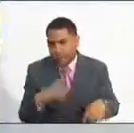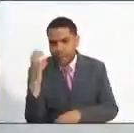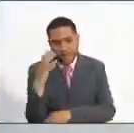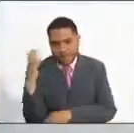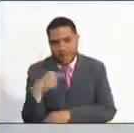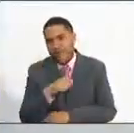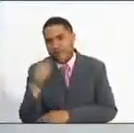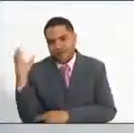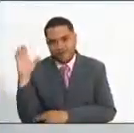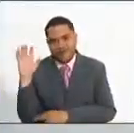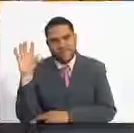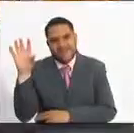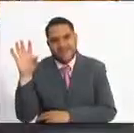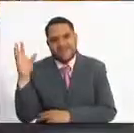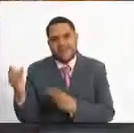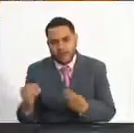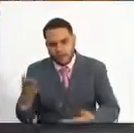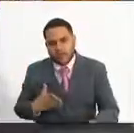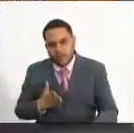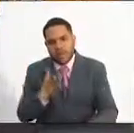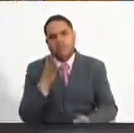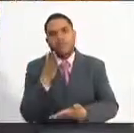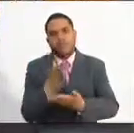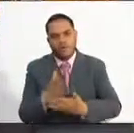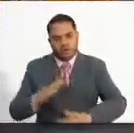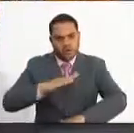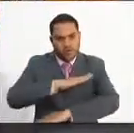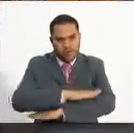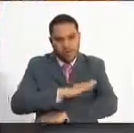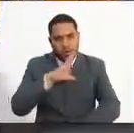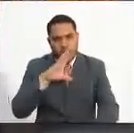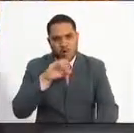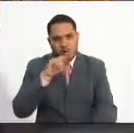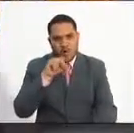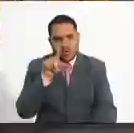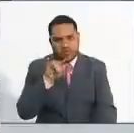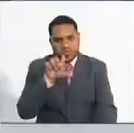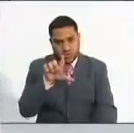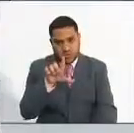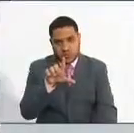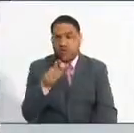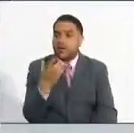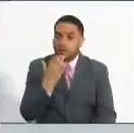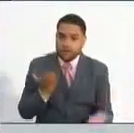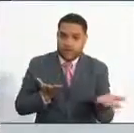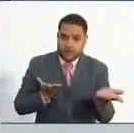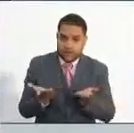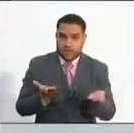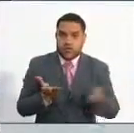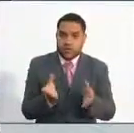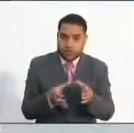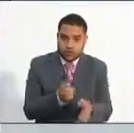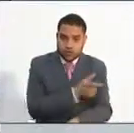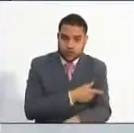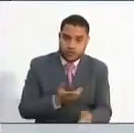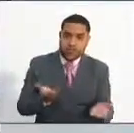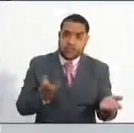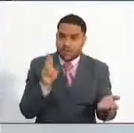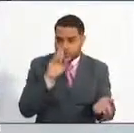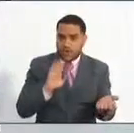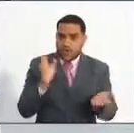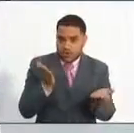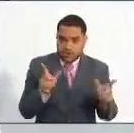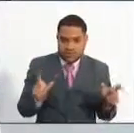en el consulado, por ejemplo? Hasta el momento, la Comisión Nacional del Servicio Civil no ha previsto esa posibilidad.